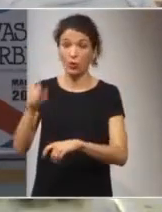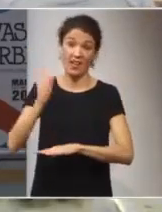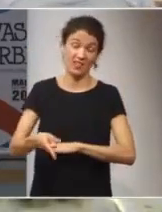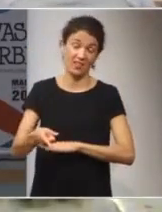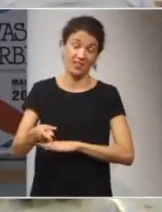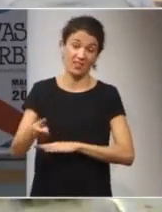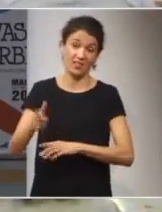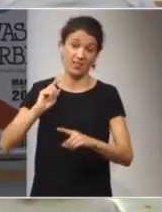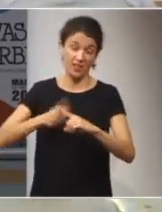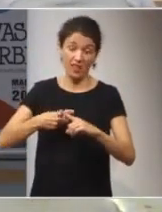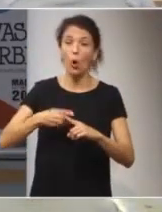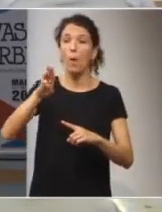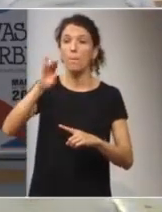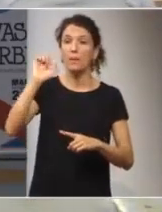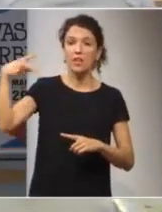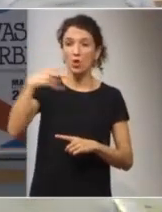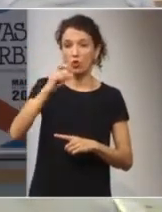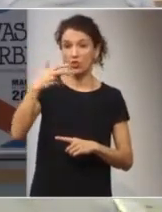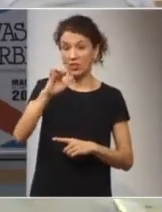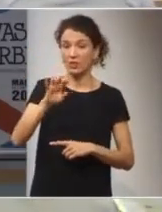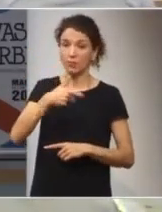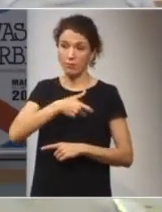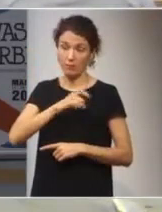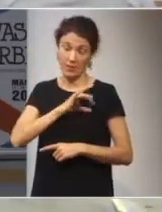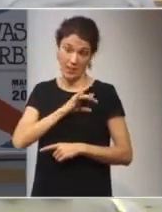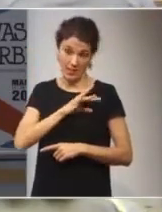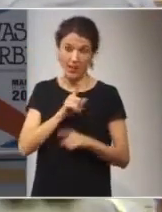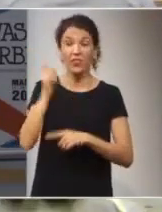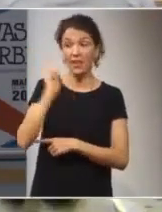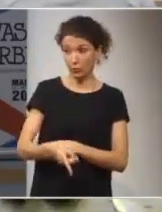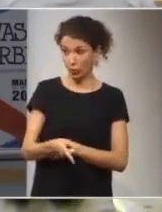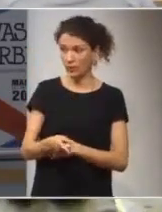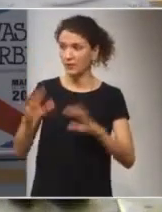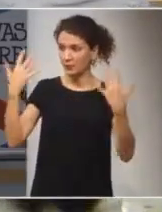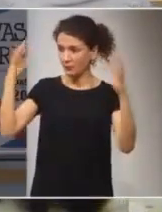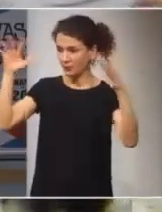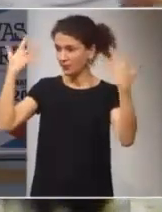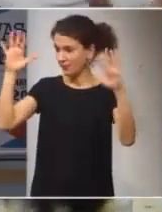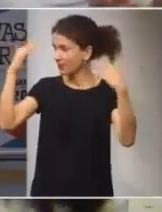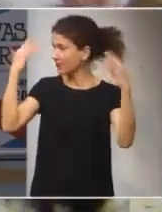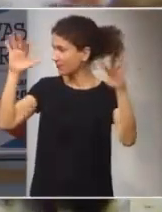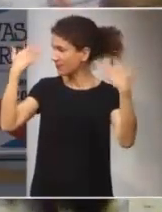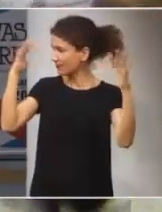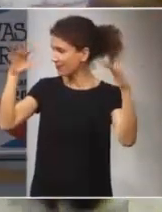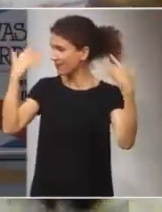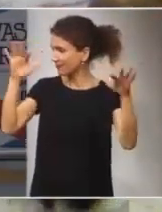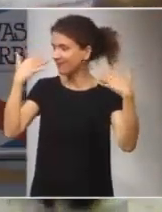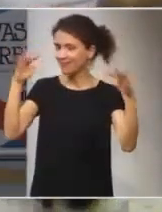chileno Augusto Pinochet. Actualmente es director de la... Sí, un aplauso, un aplauso.